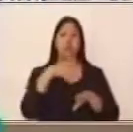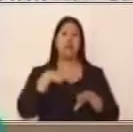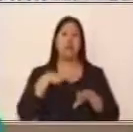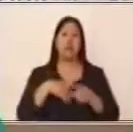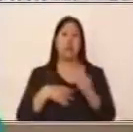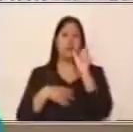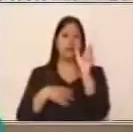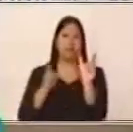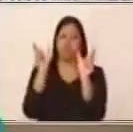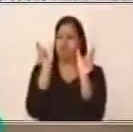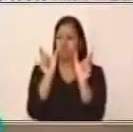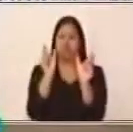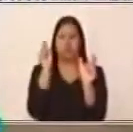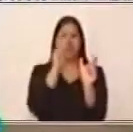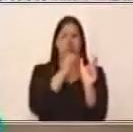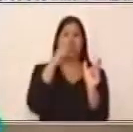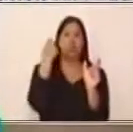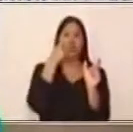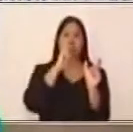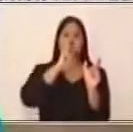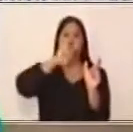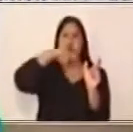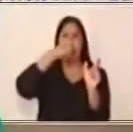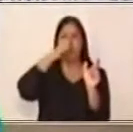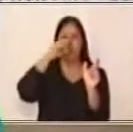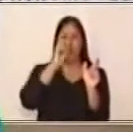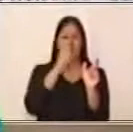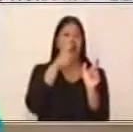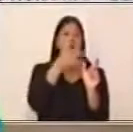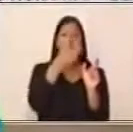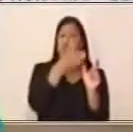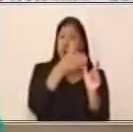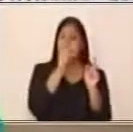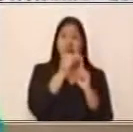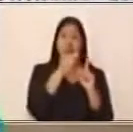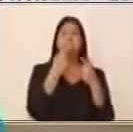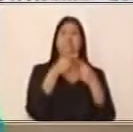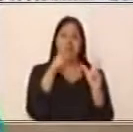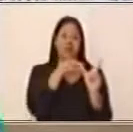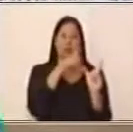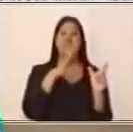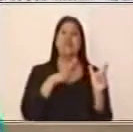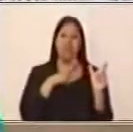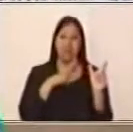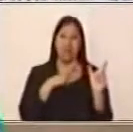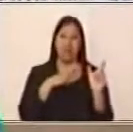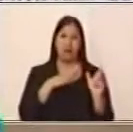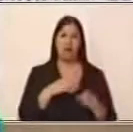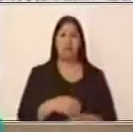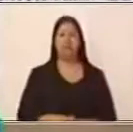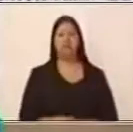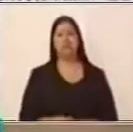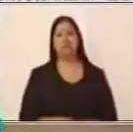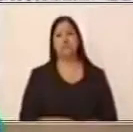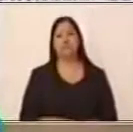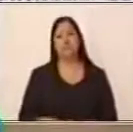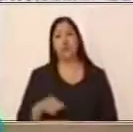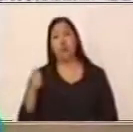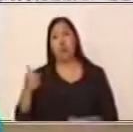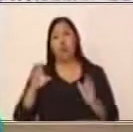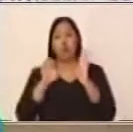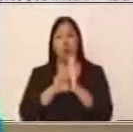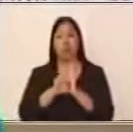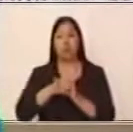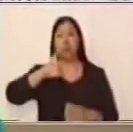predicado, aunque el sujeto sea tácito, está ahí presente en la oración. Y tenemos otro ejemplo de Juan lee un